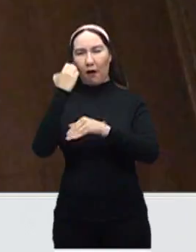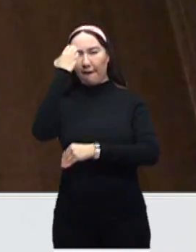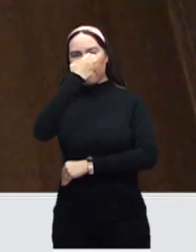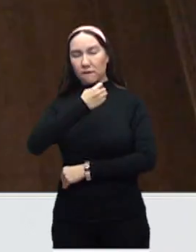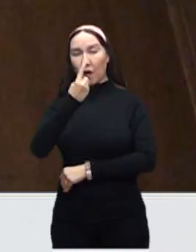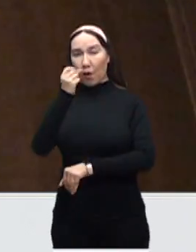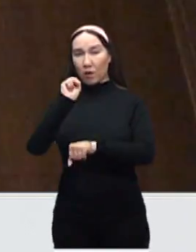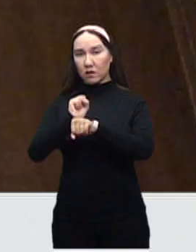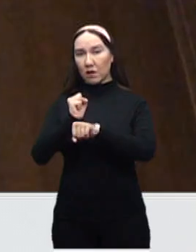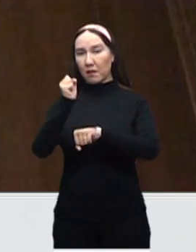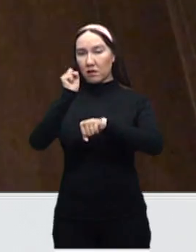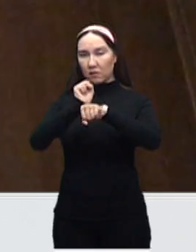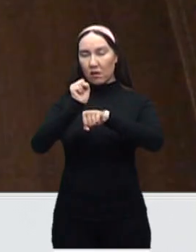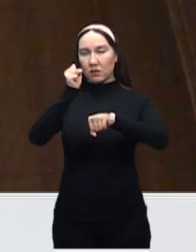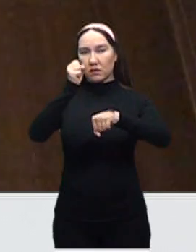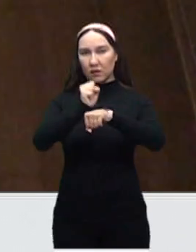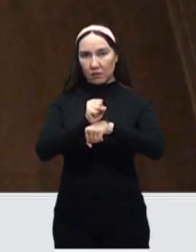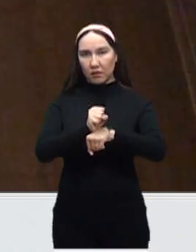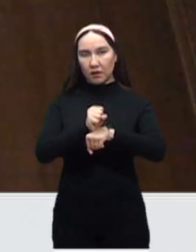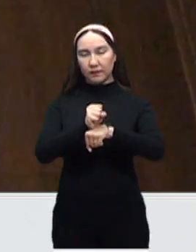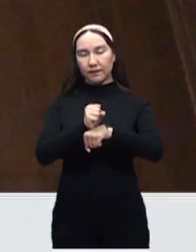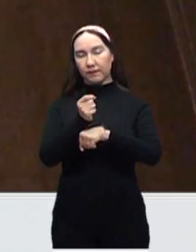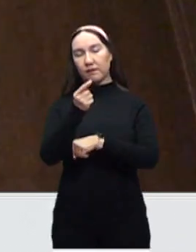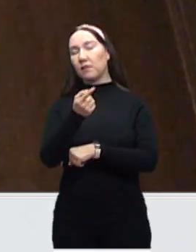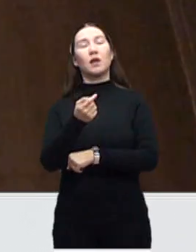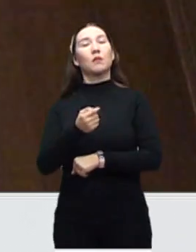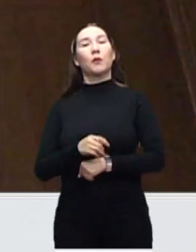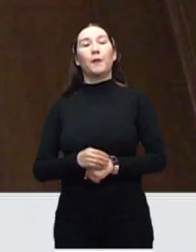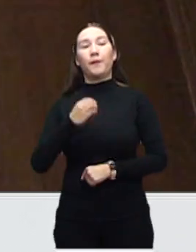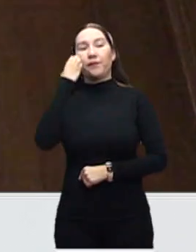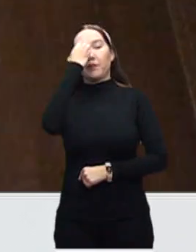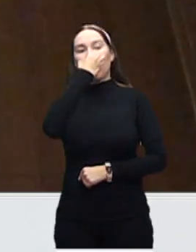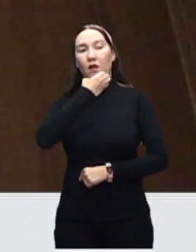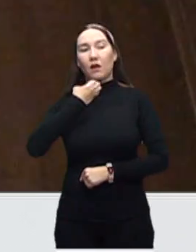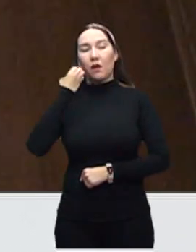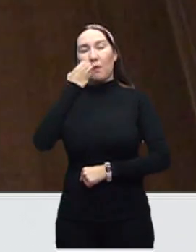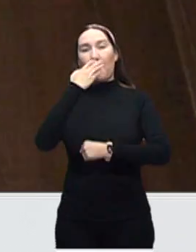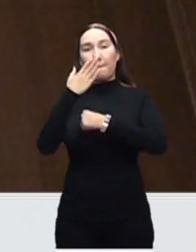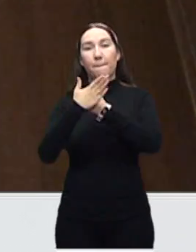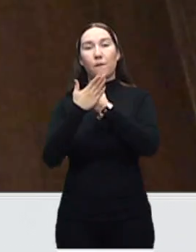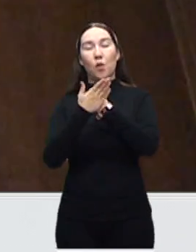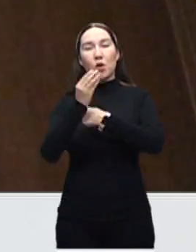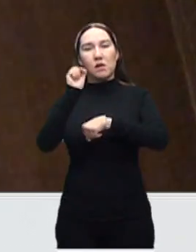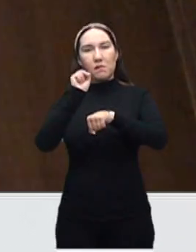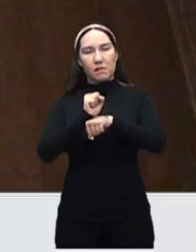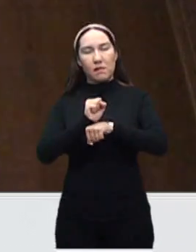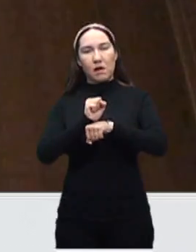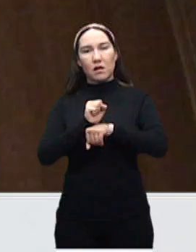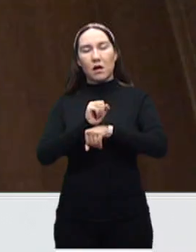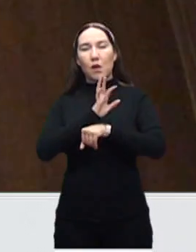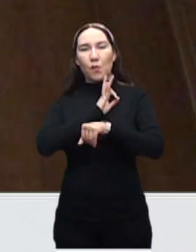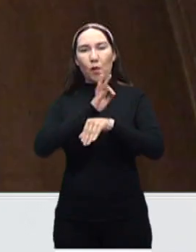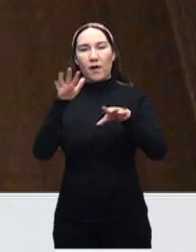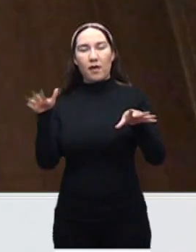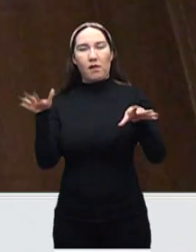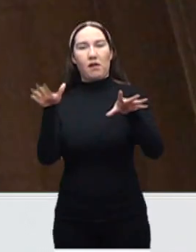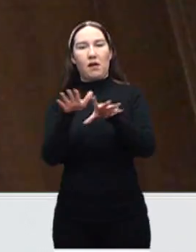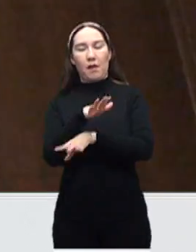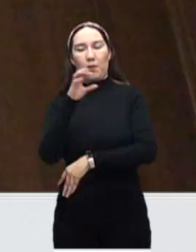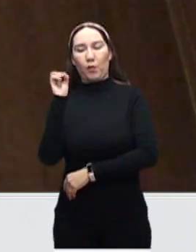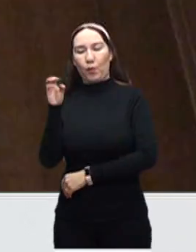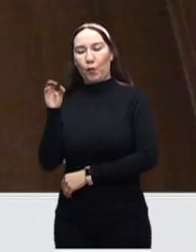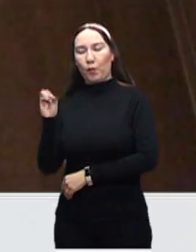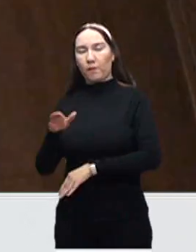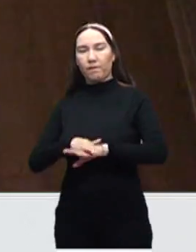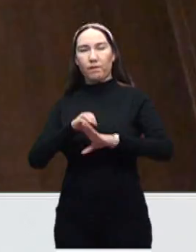una evaluación es la que lleva al cambio de semáforo que será la de la próxima semana. Para el día lunes se toman en cuenta,